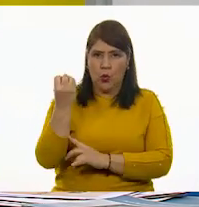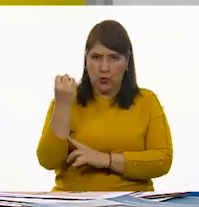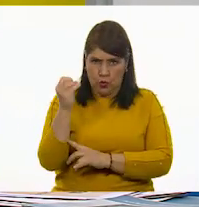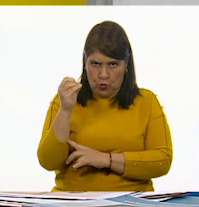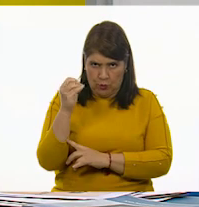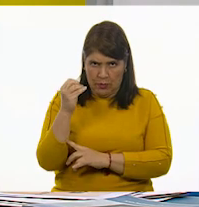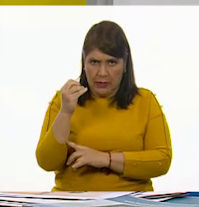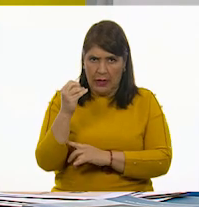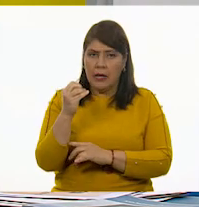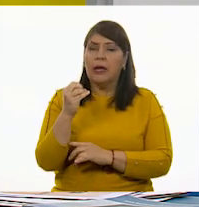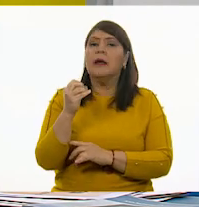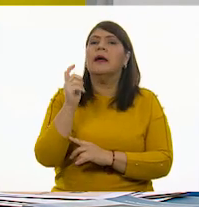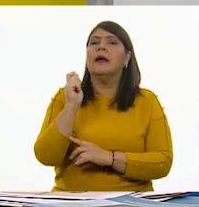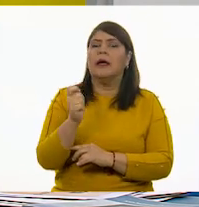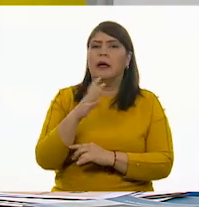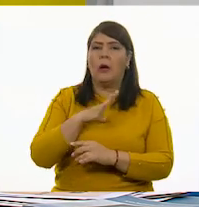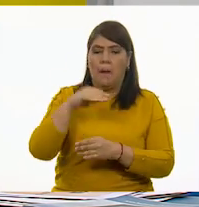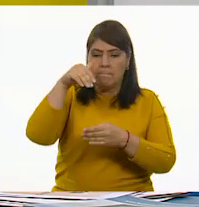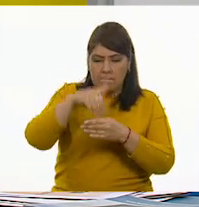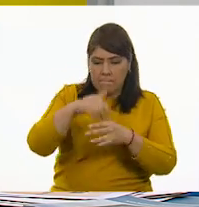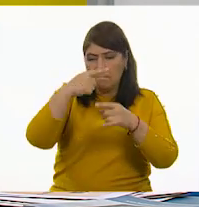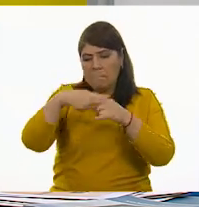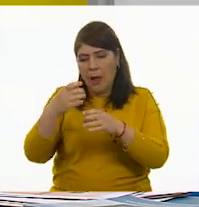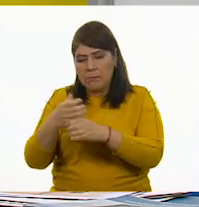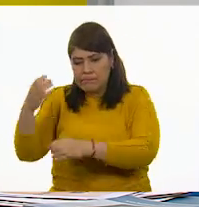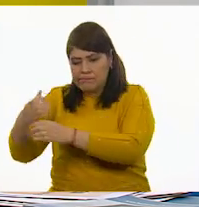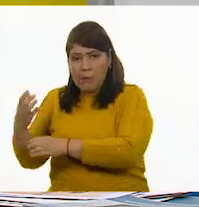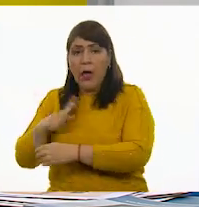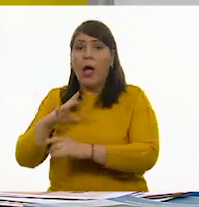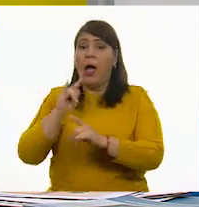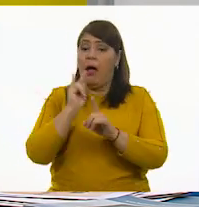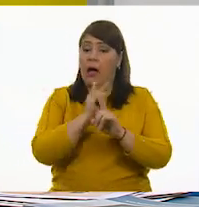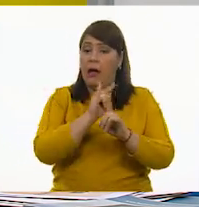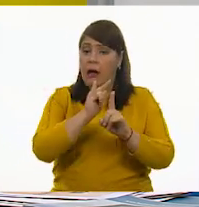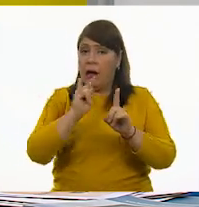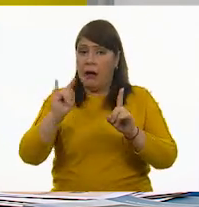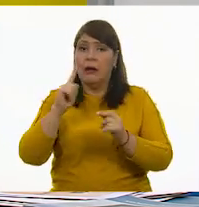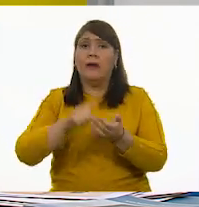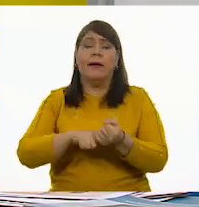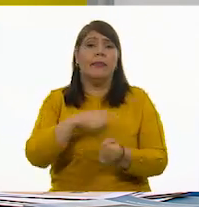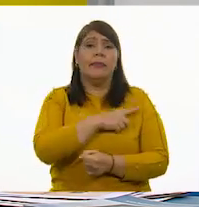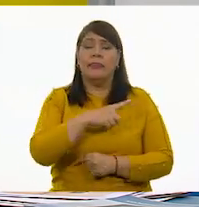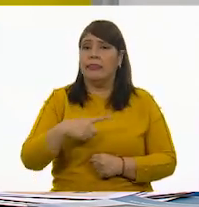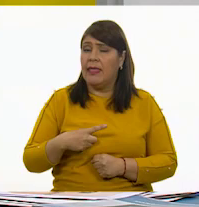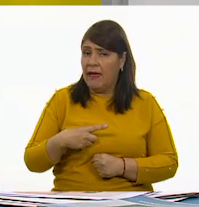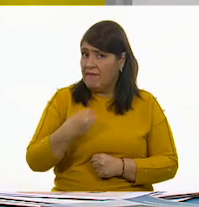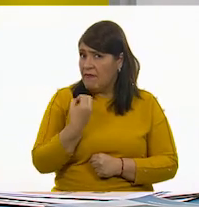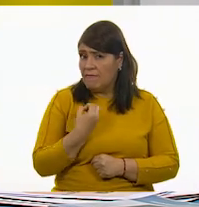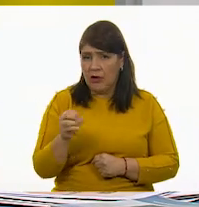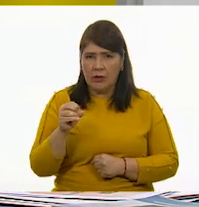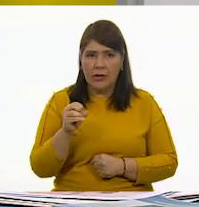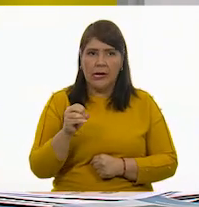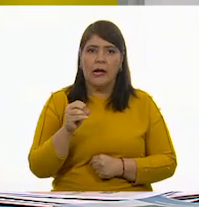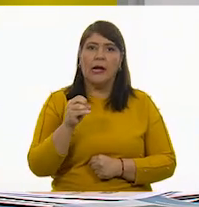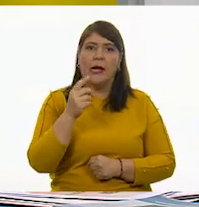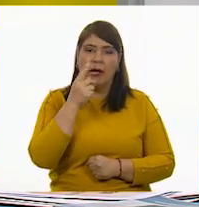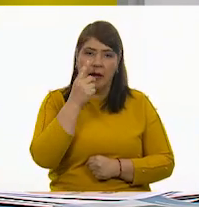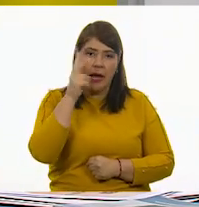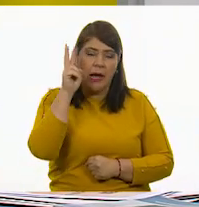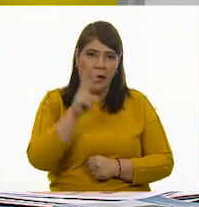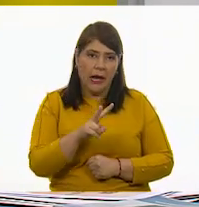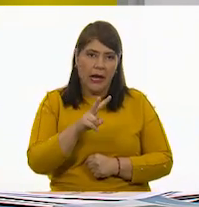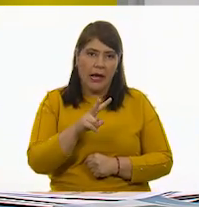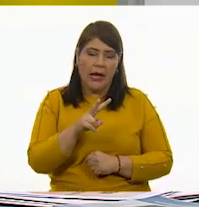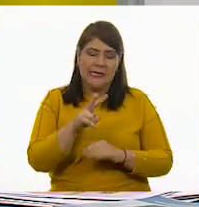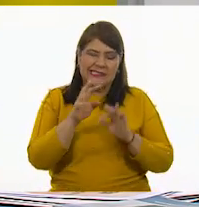alimentos envasados, tienen que tener este tipo de etiquetas. Con un mensaje muy, fíjate lo que voy a decir, con un mensaje muy